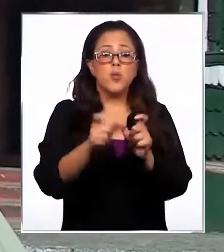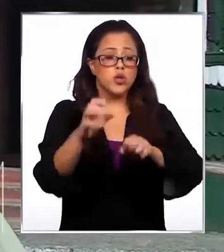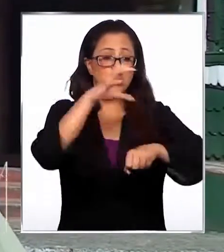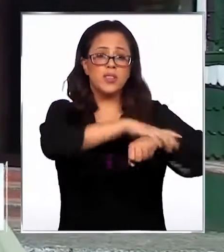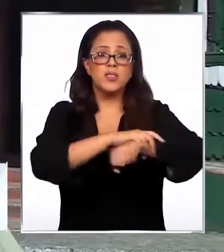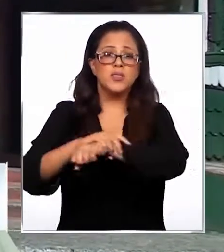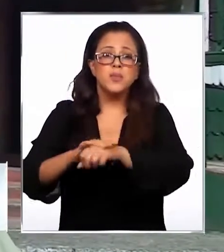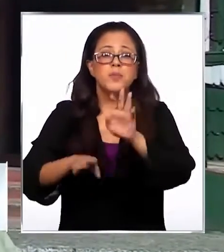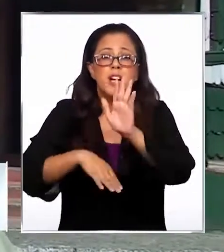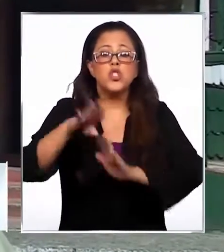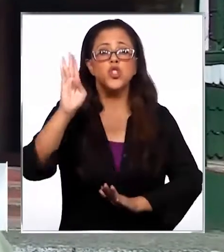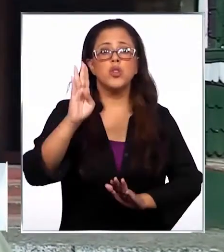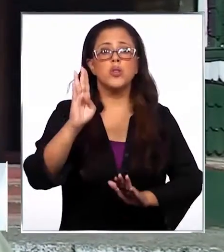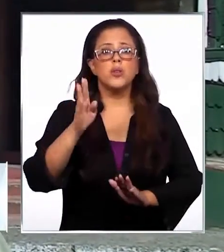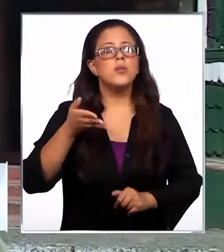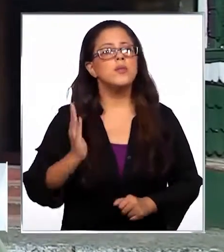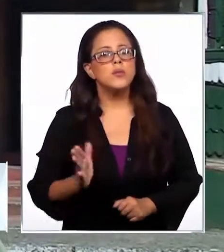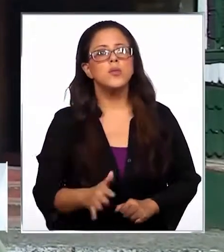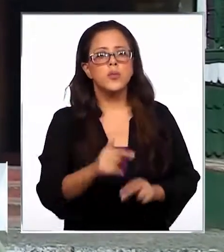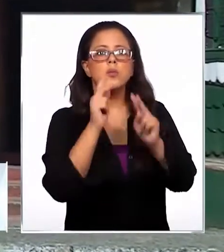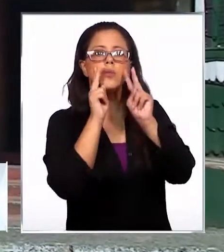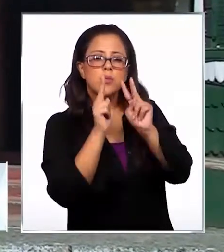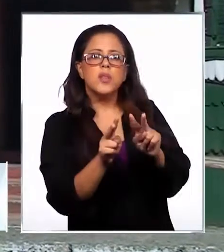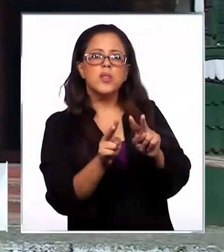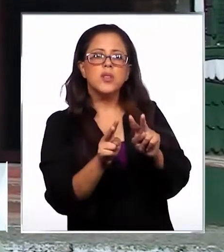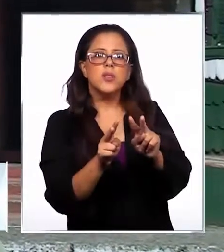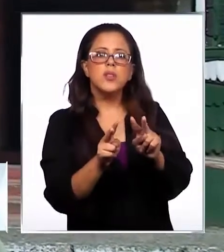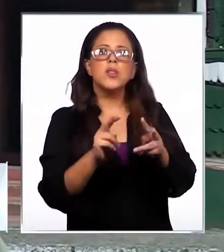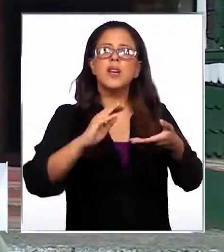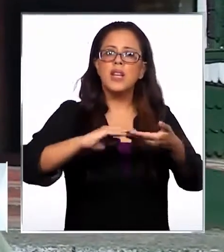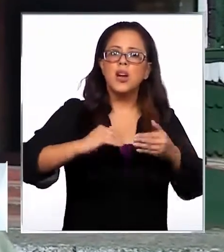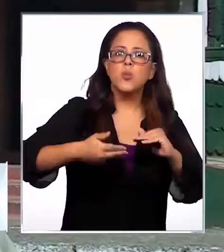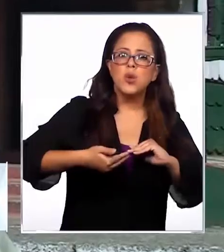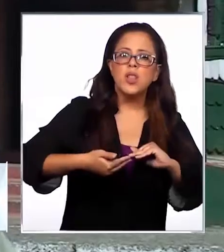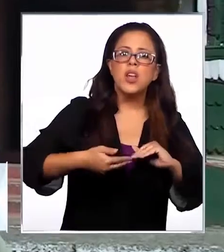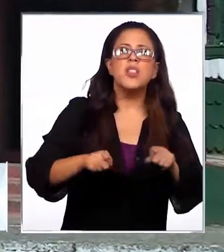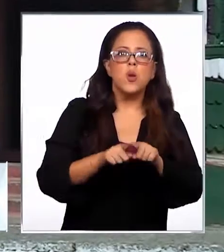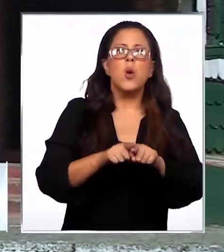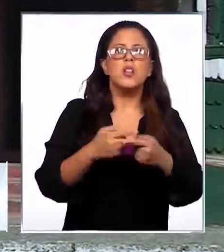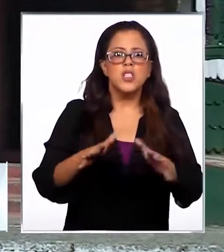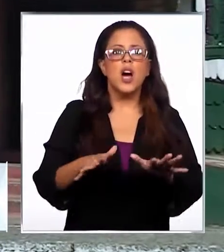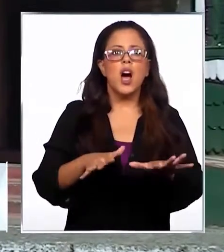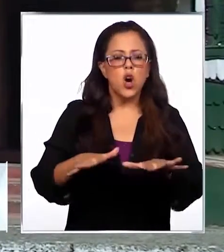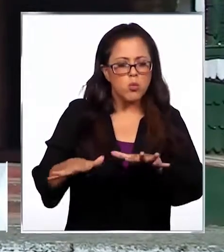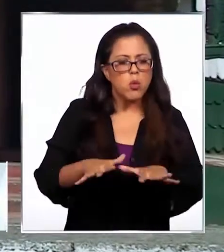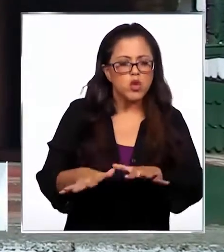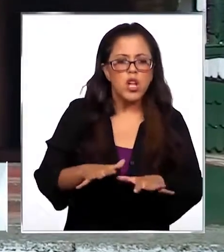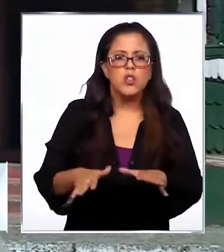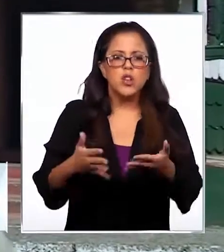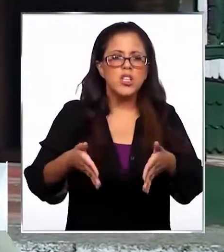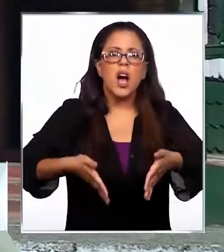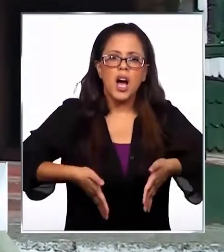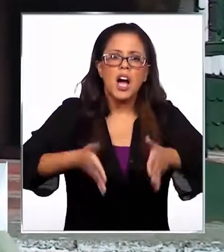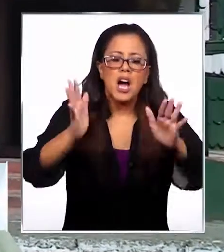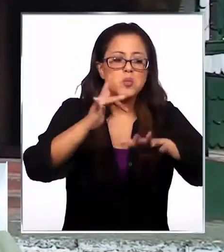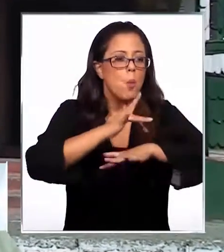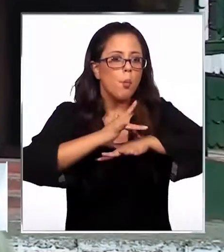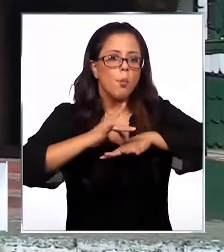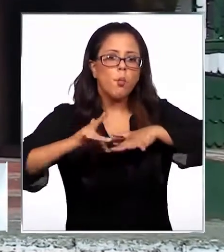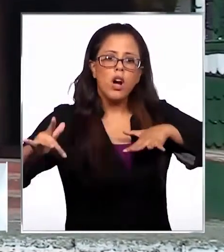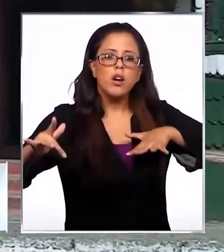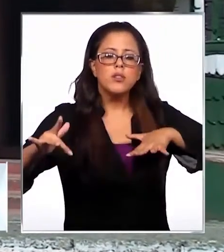detenidos, aún seguimos viendo como que la comunidad se sigue comportando, de que las calles están bastante